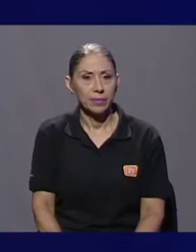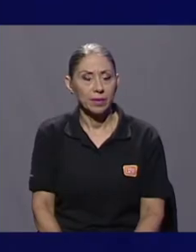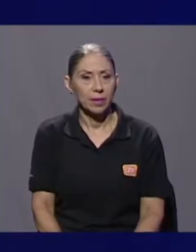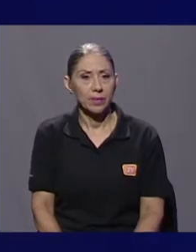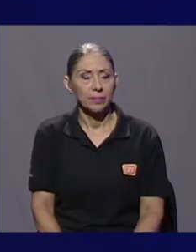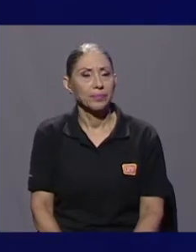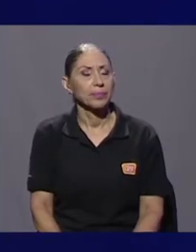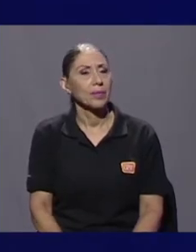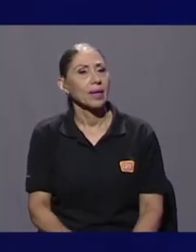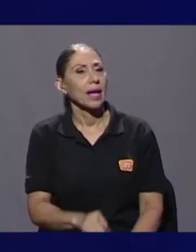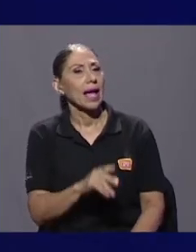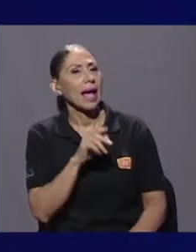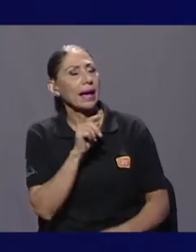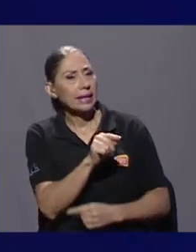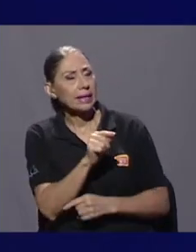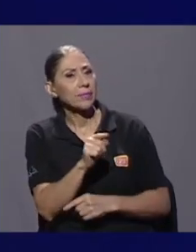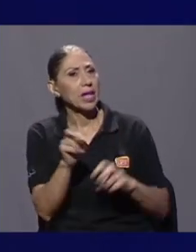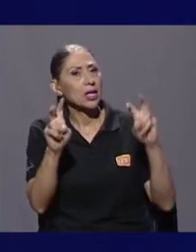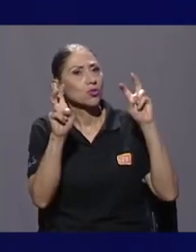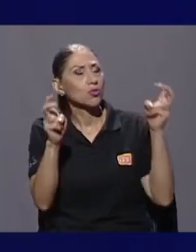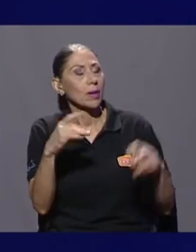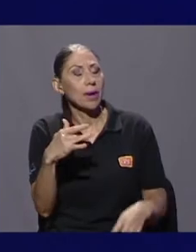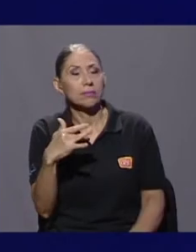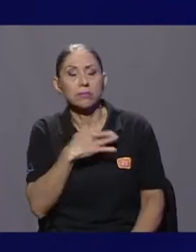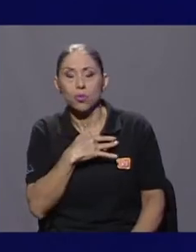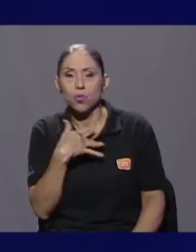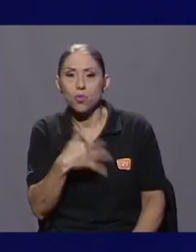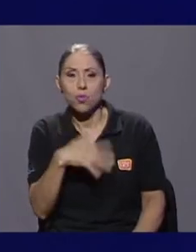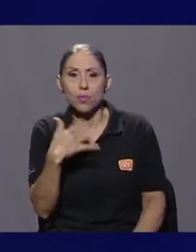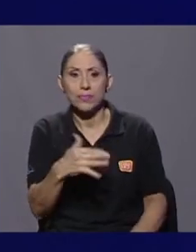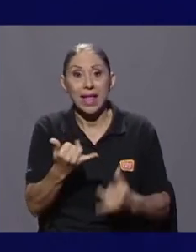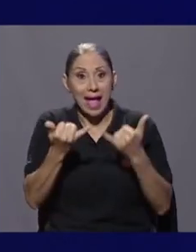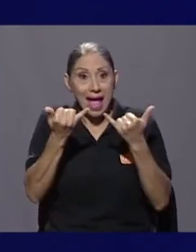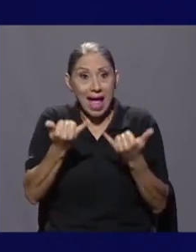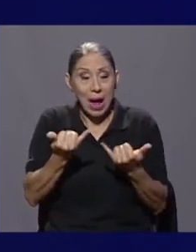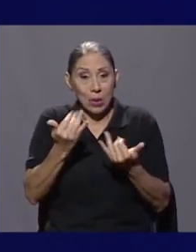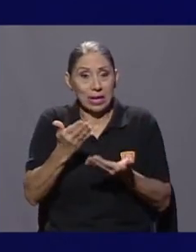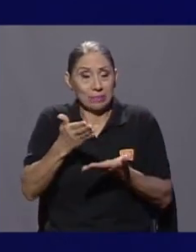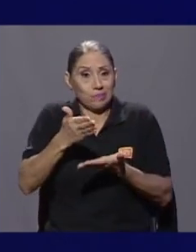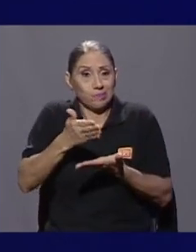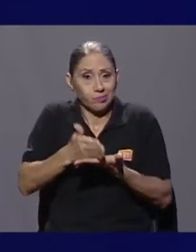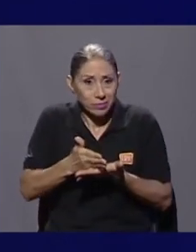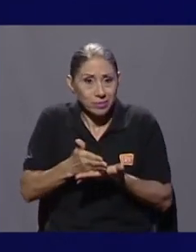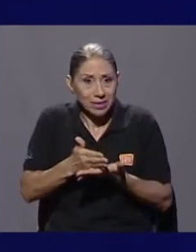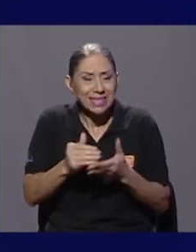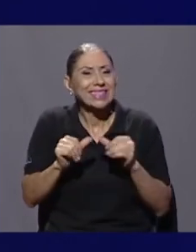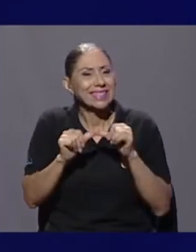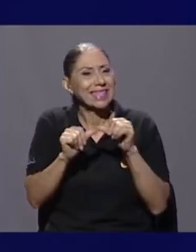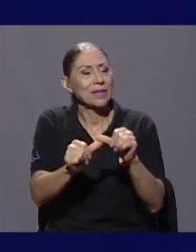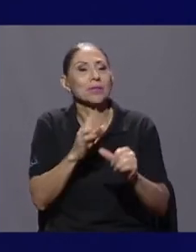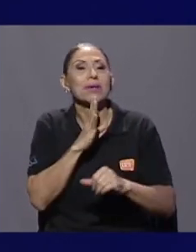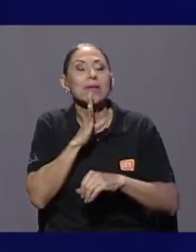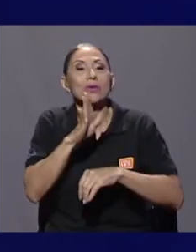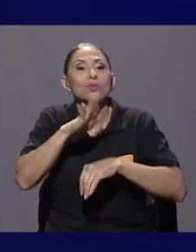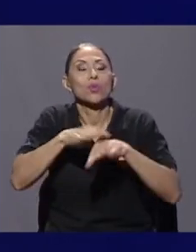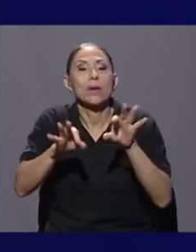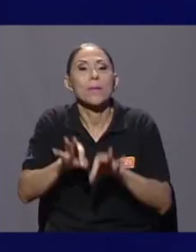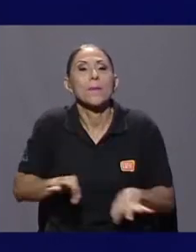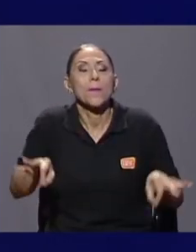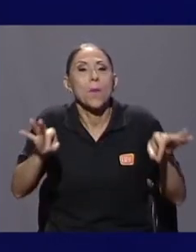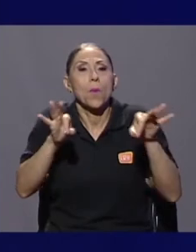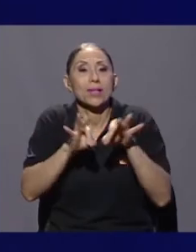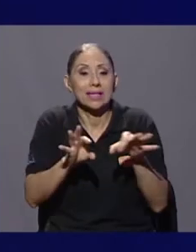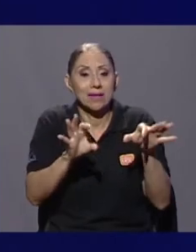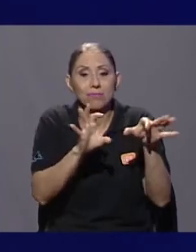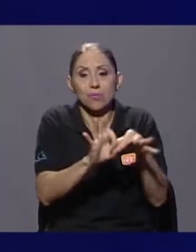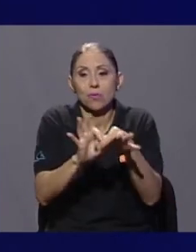Karina, es un tema fascinante de todos y vamos a ir a una pequeña pausa y seguiremos hablando de la importancia de las alianzas